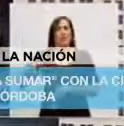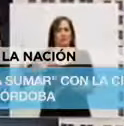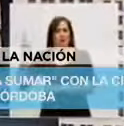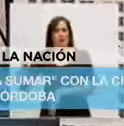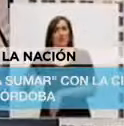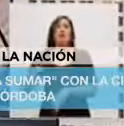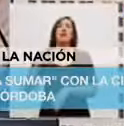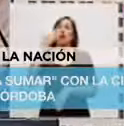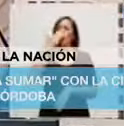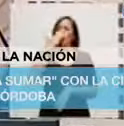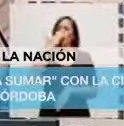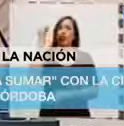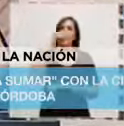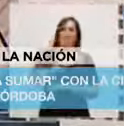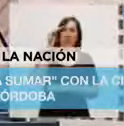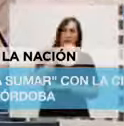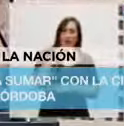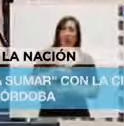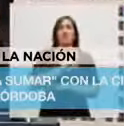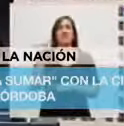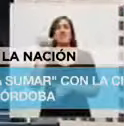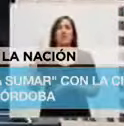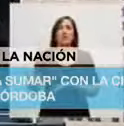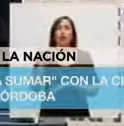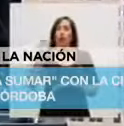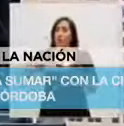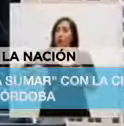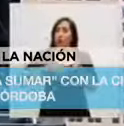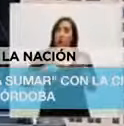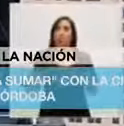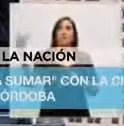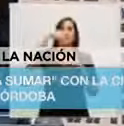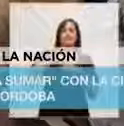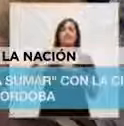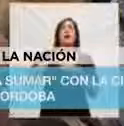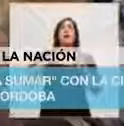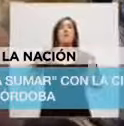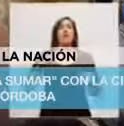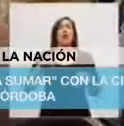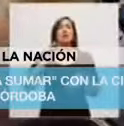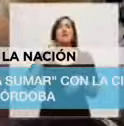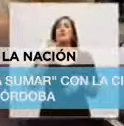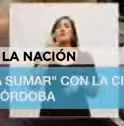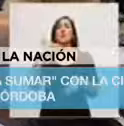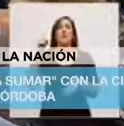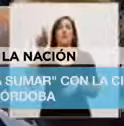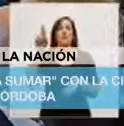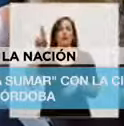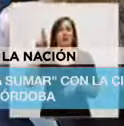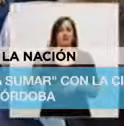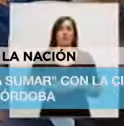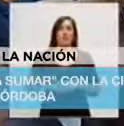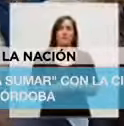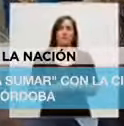Santa Cruz, para incorporarlas definitivamente al Plan Sumar. Muchos argentinos tal vez se